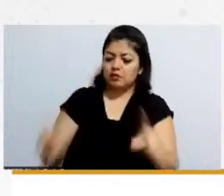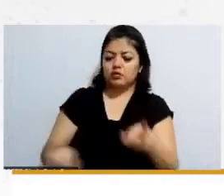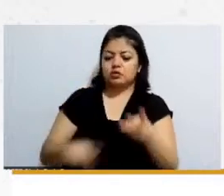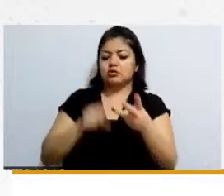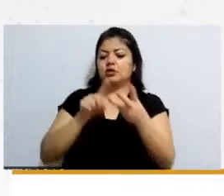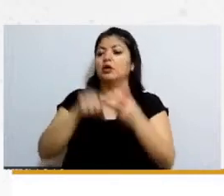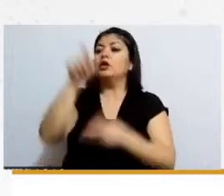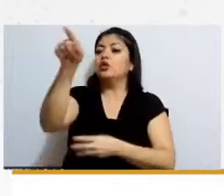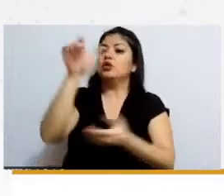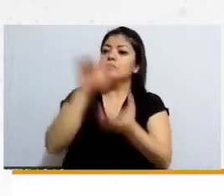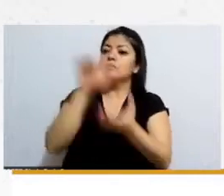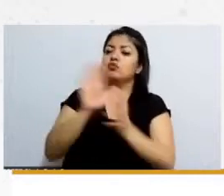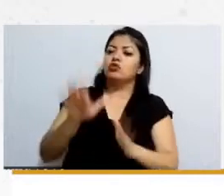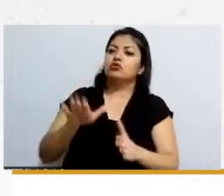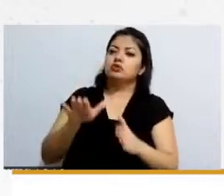hijos